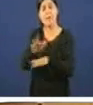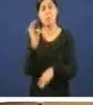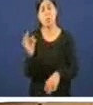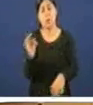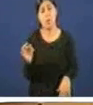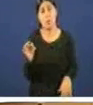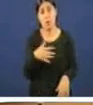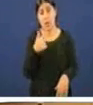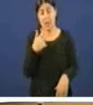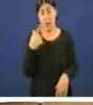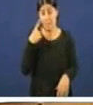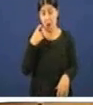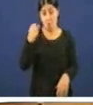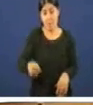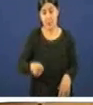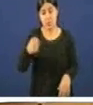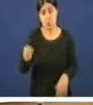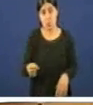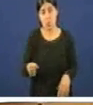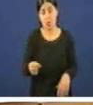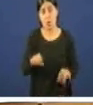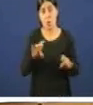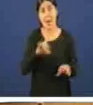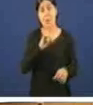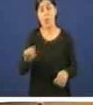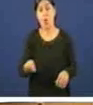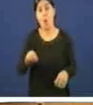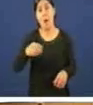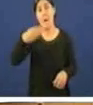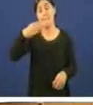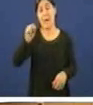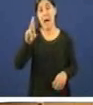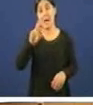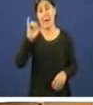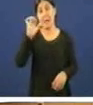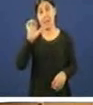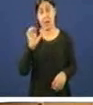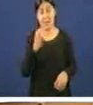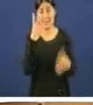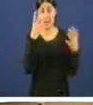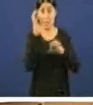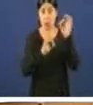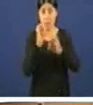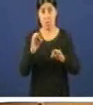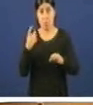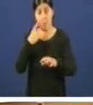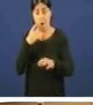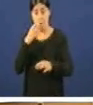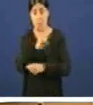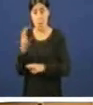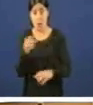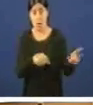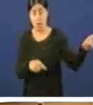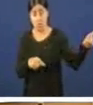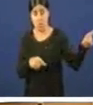o Banco Pastor teña Fundación Barría teña un 7% no capital do Banco Popular iso para vostedes unha presenza moi importante